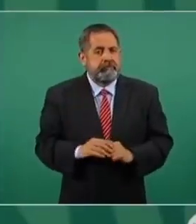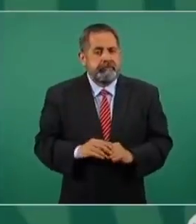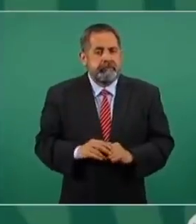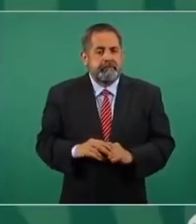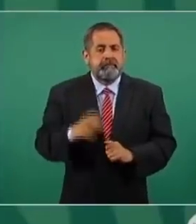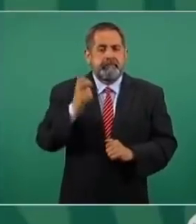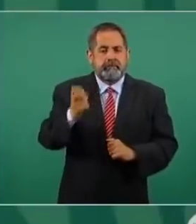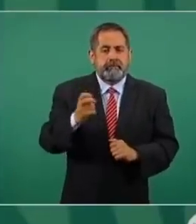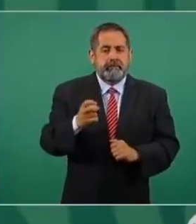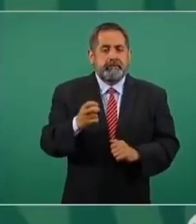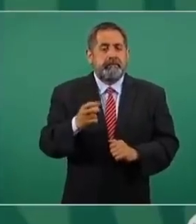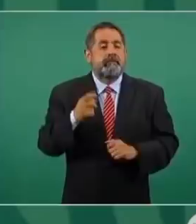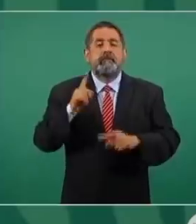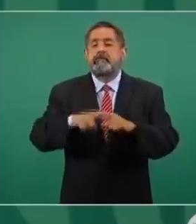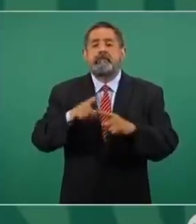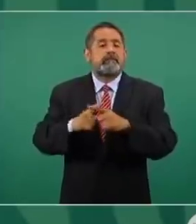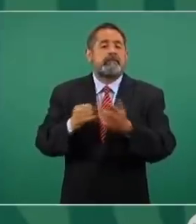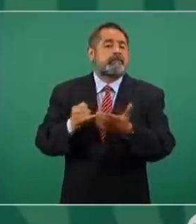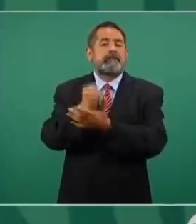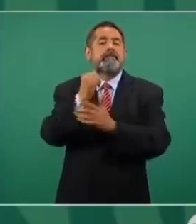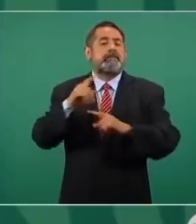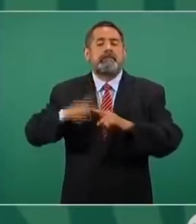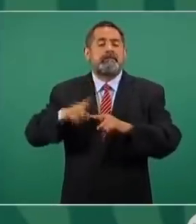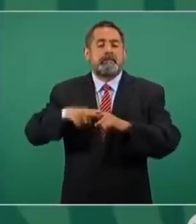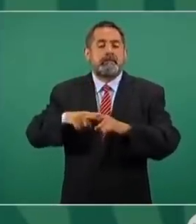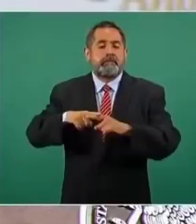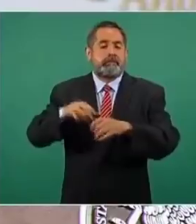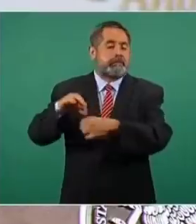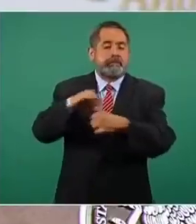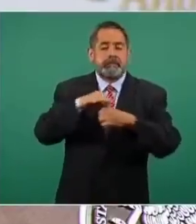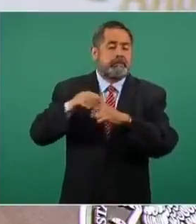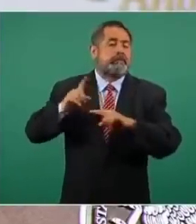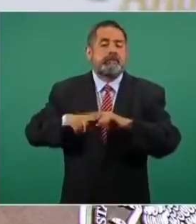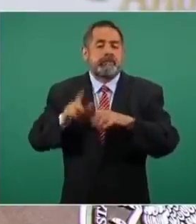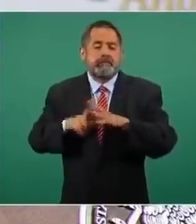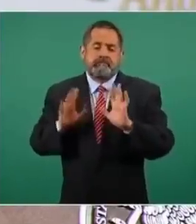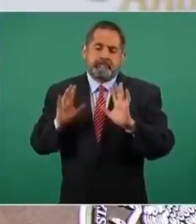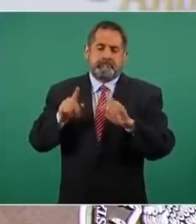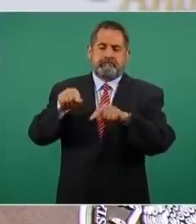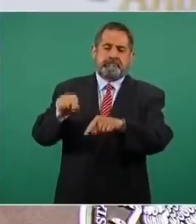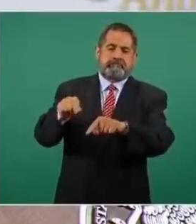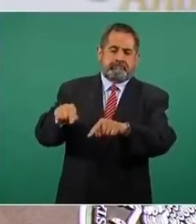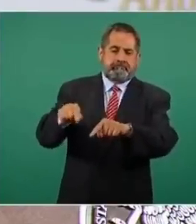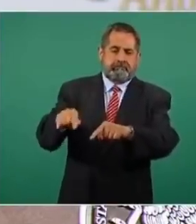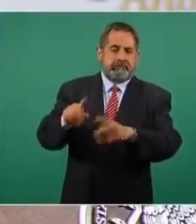nada más que los que lo van a decidir van a ser los